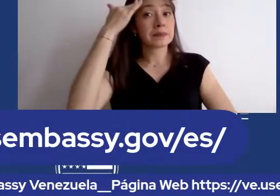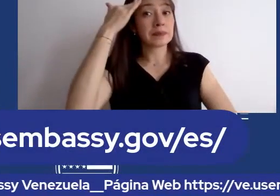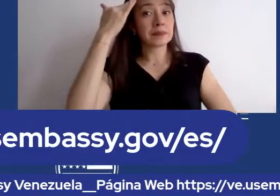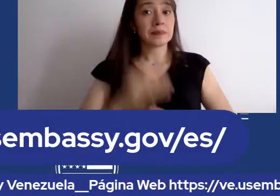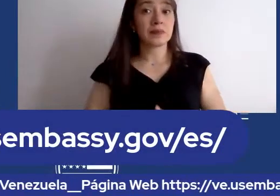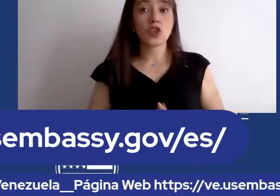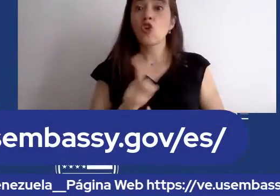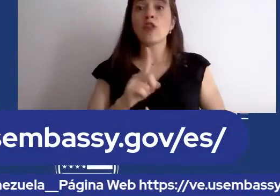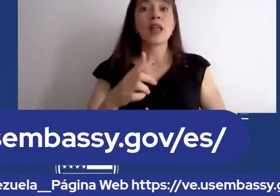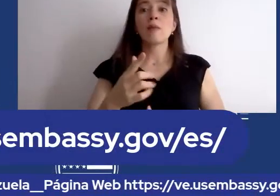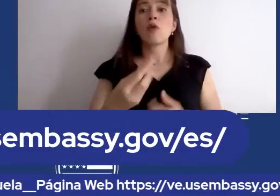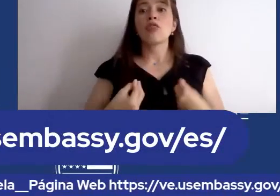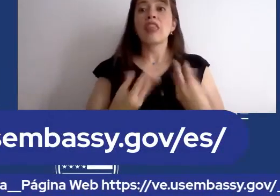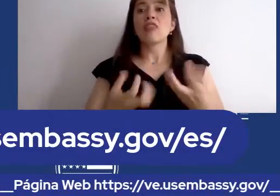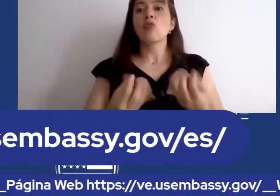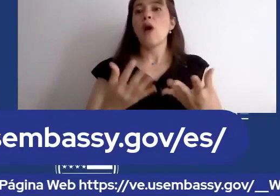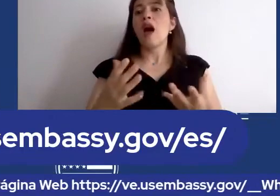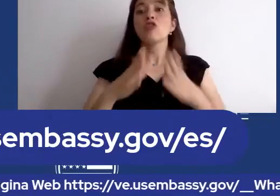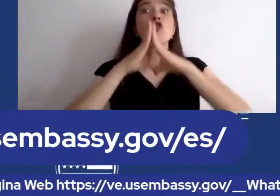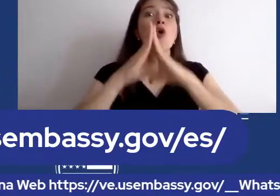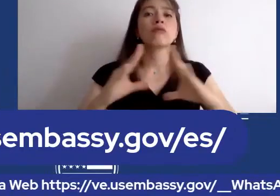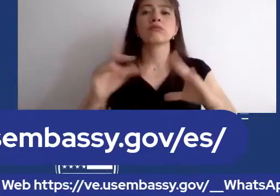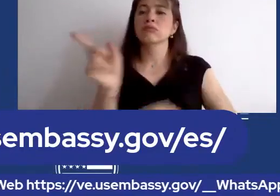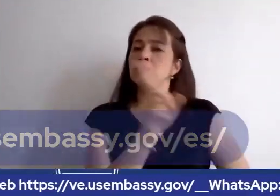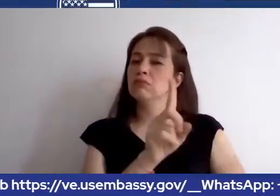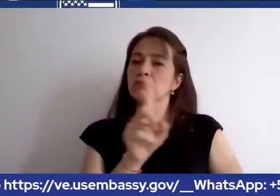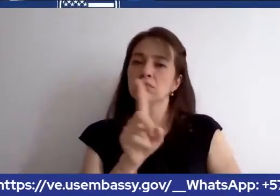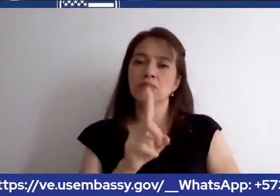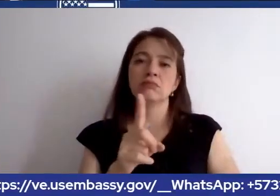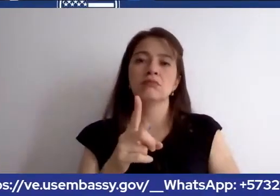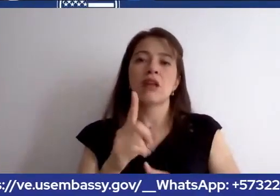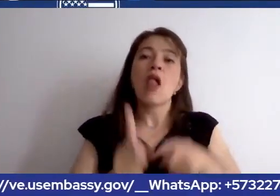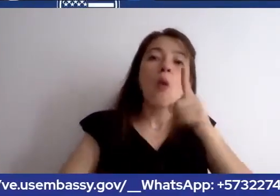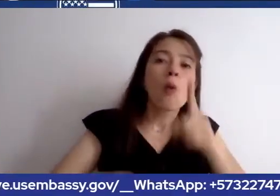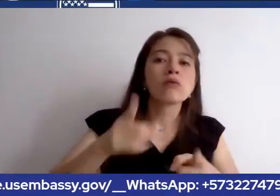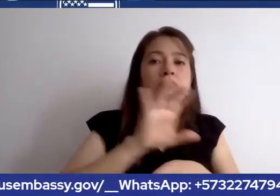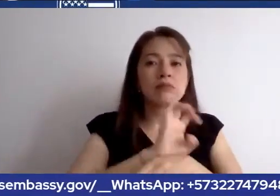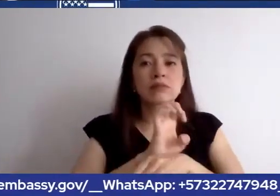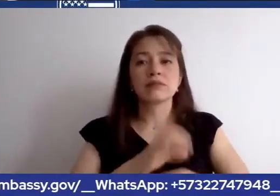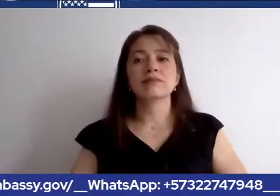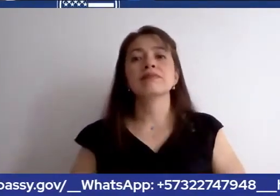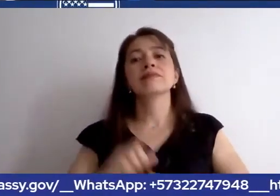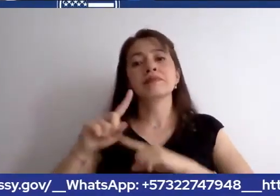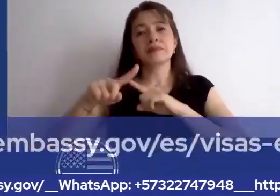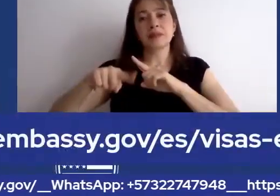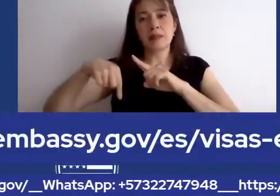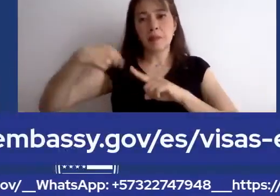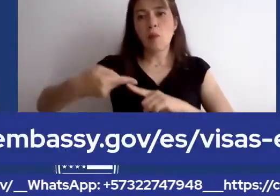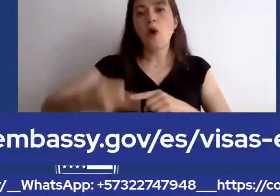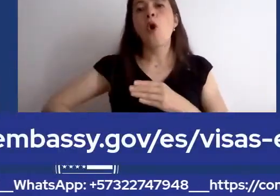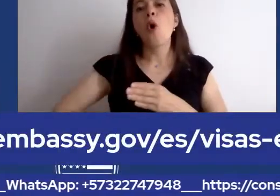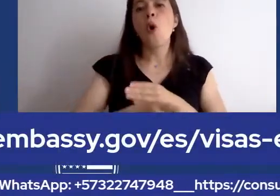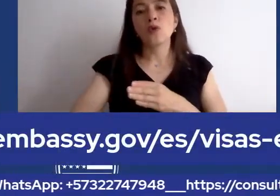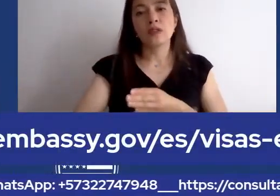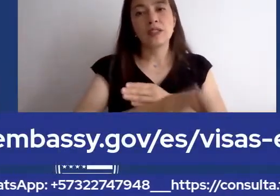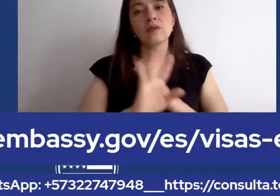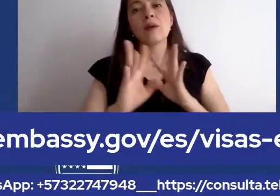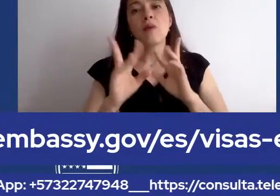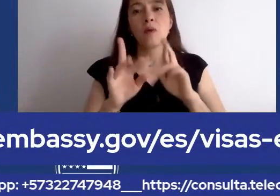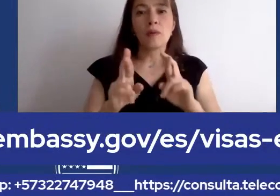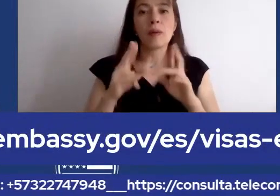a citas de visas en en venezuela pero ojalá luego podemos volver esto es la esperanza